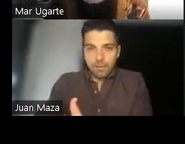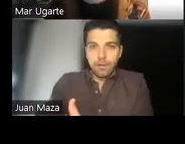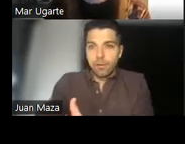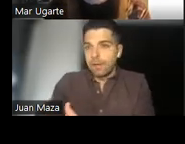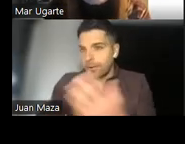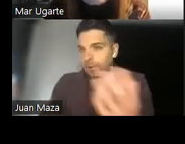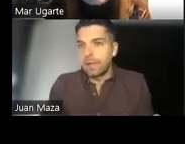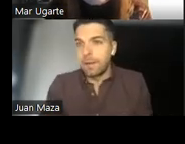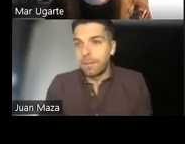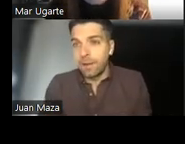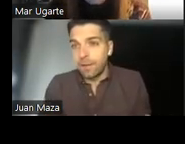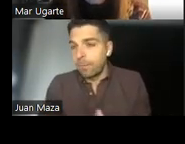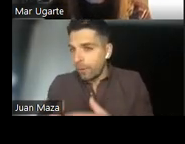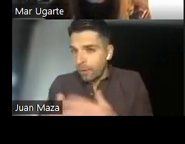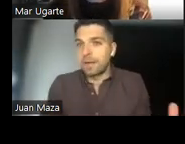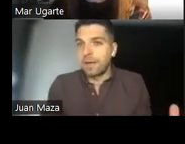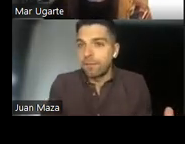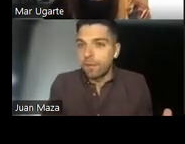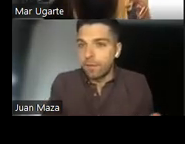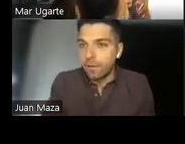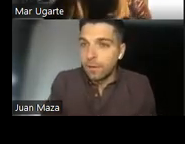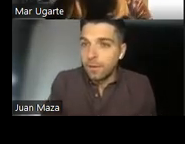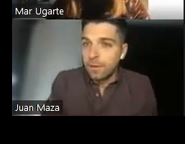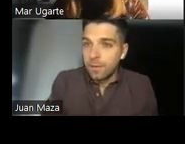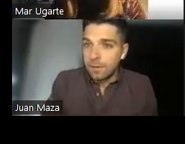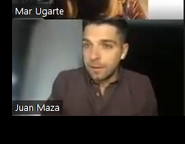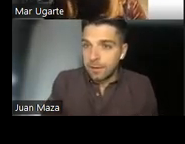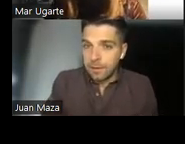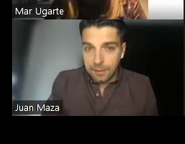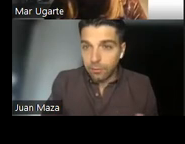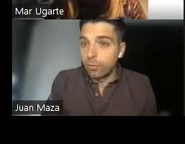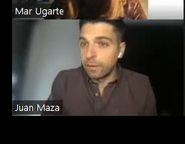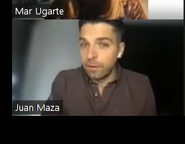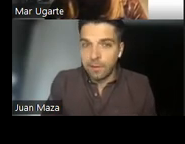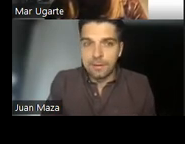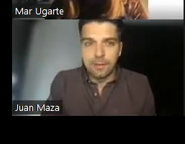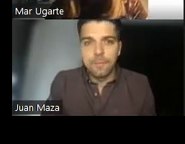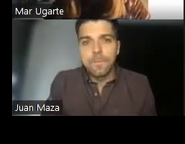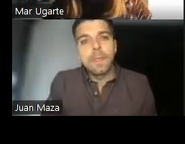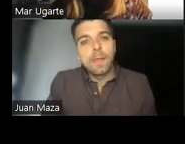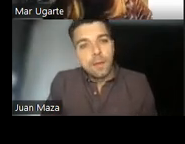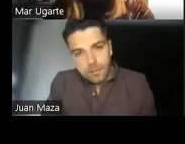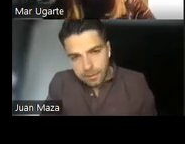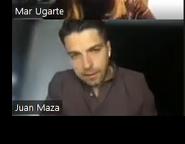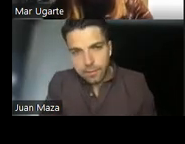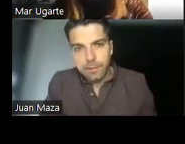Vale, el vecino no huele, pero es que la pérdida de gas puede hacer que el edificio entero sufra un accidente, ¿no?